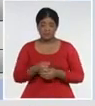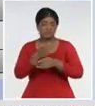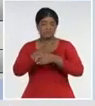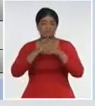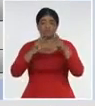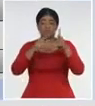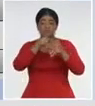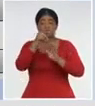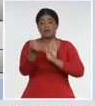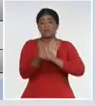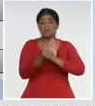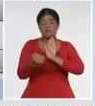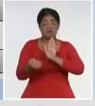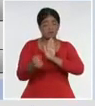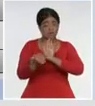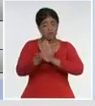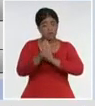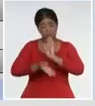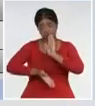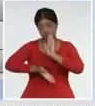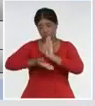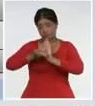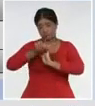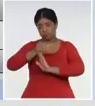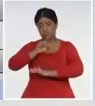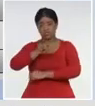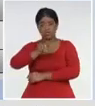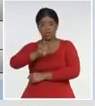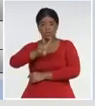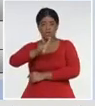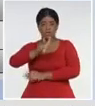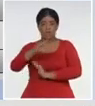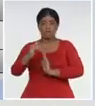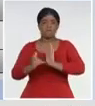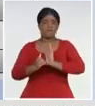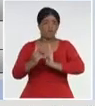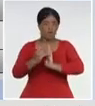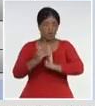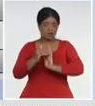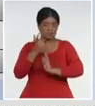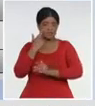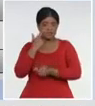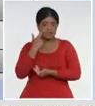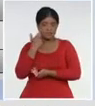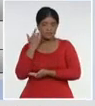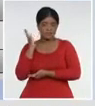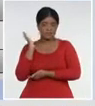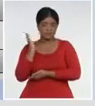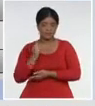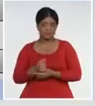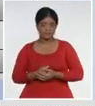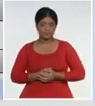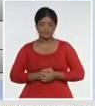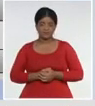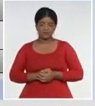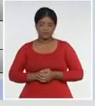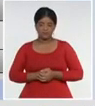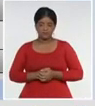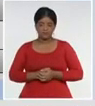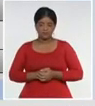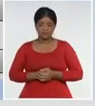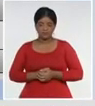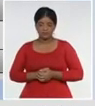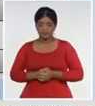pues ya sea, superior, a 132 millones, como se puede ver, ahí, en la pantalla, un número, muy